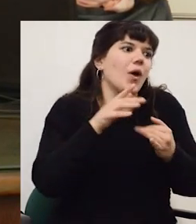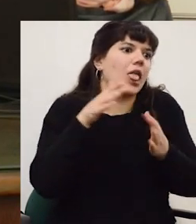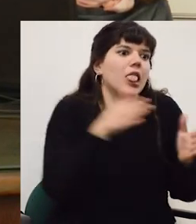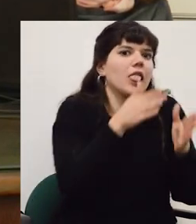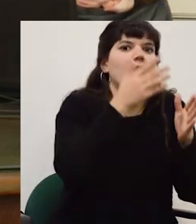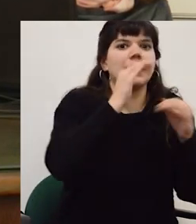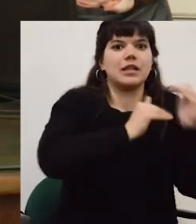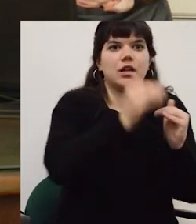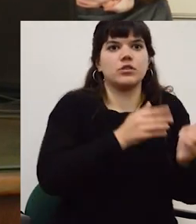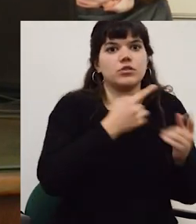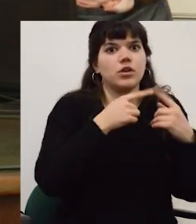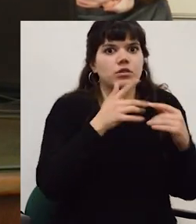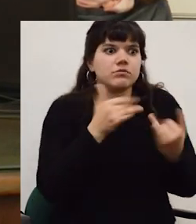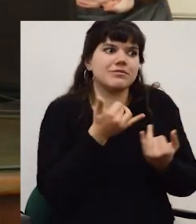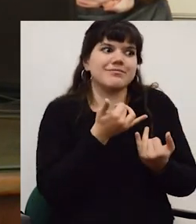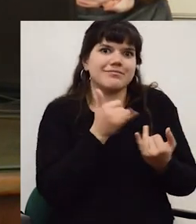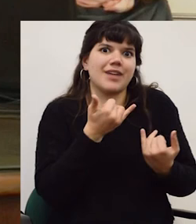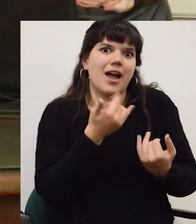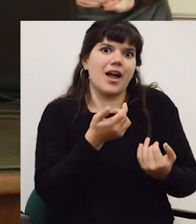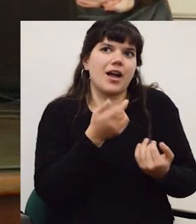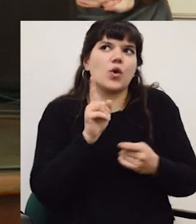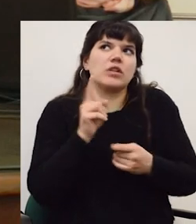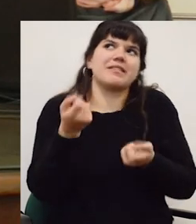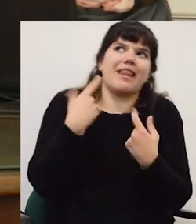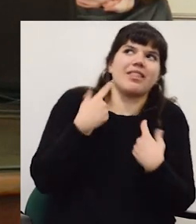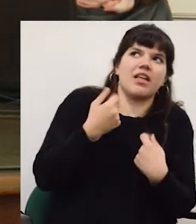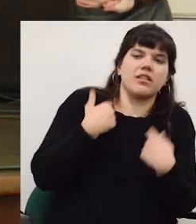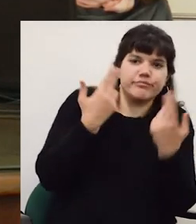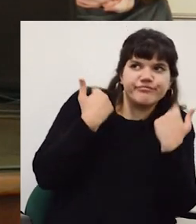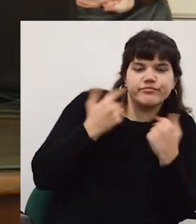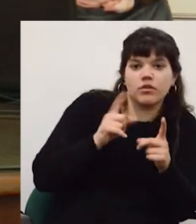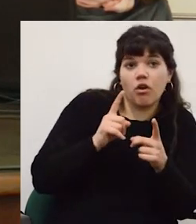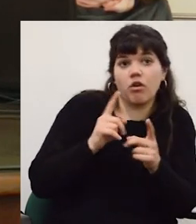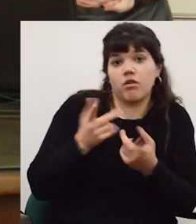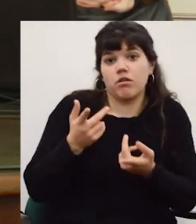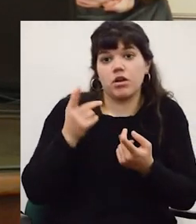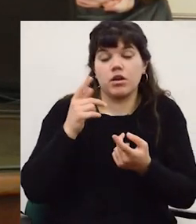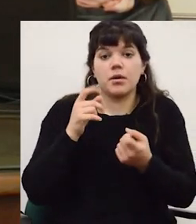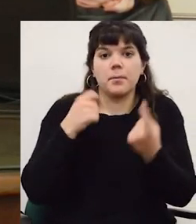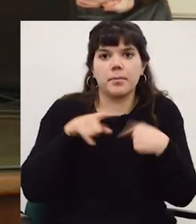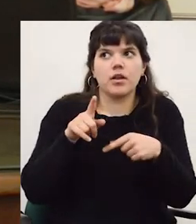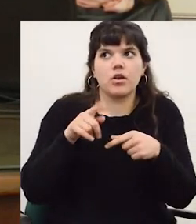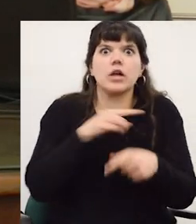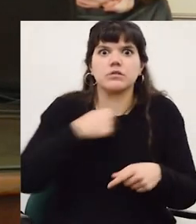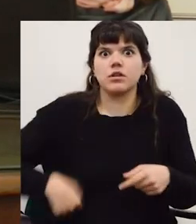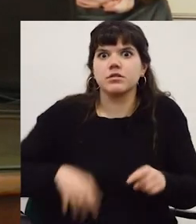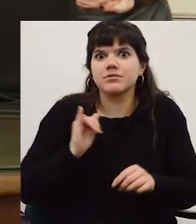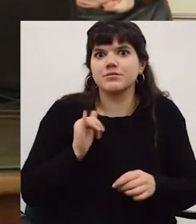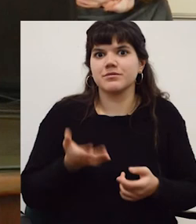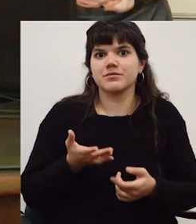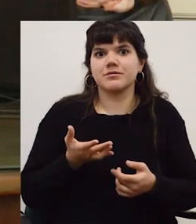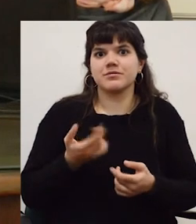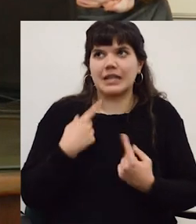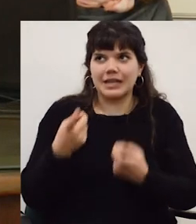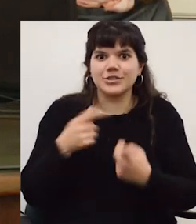graduado no es un país ya más en vía de desarrollo entonces claro no somos susceptibles de donación ni ese tipo de cosas por parte